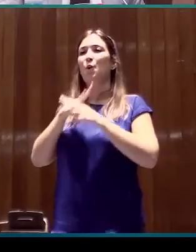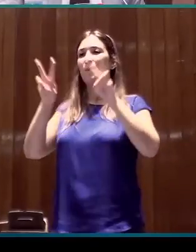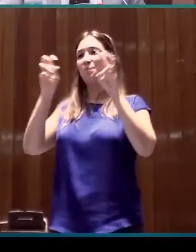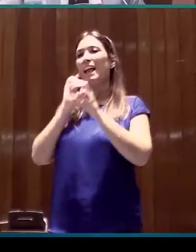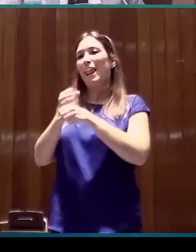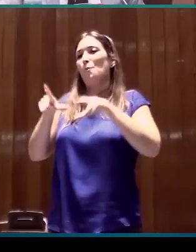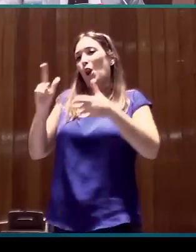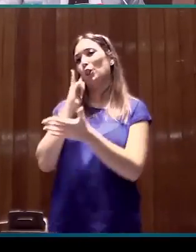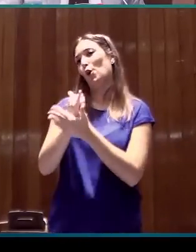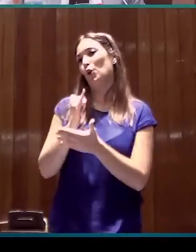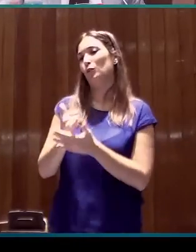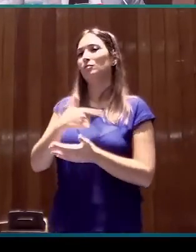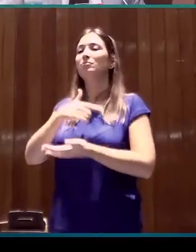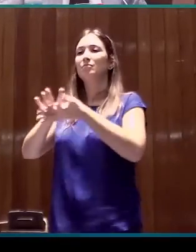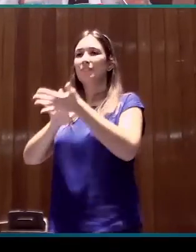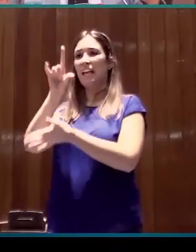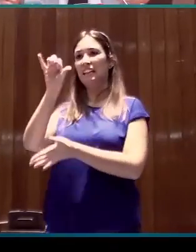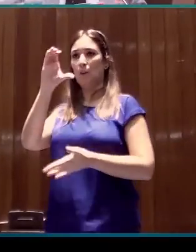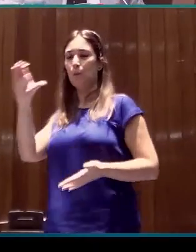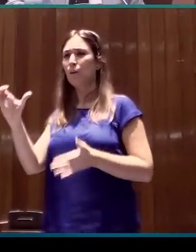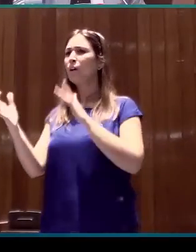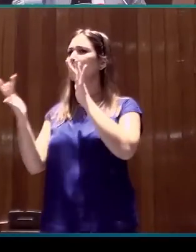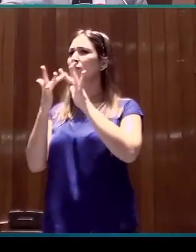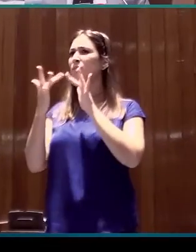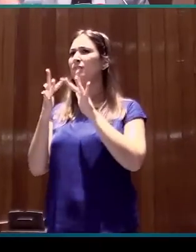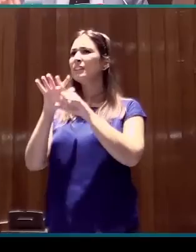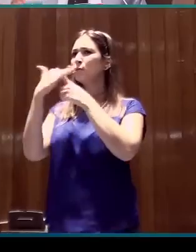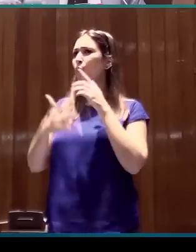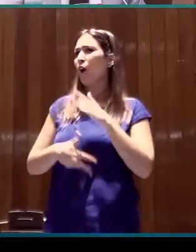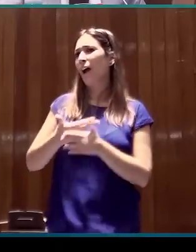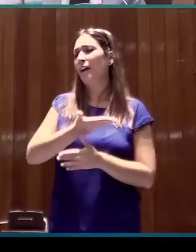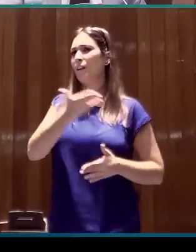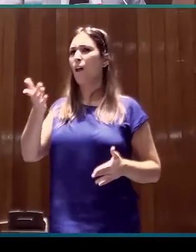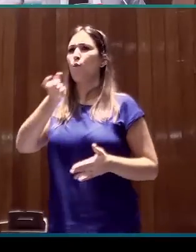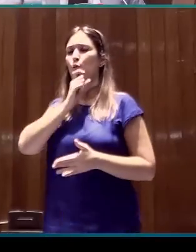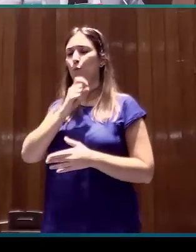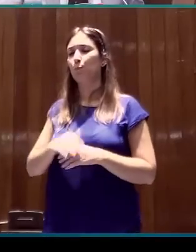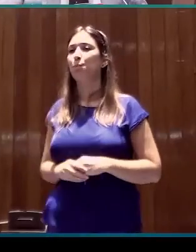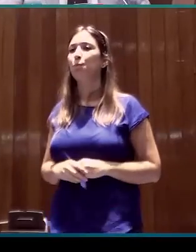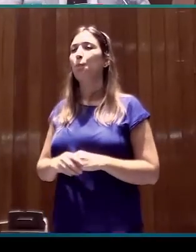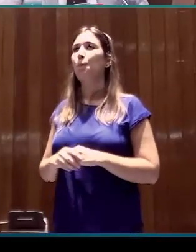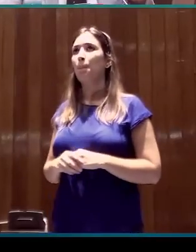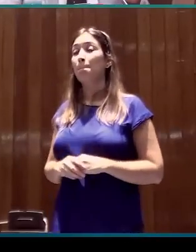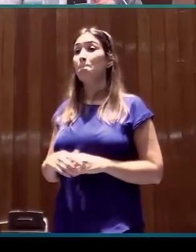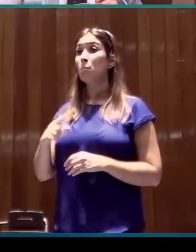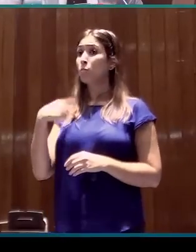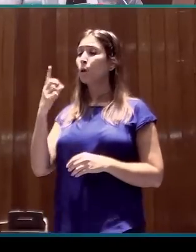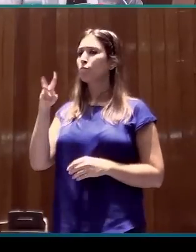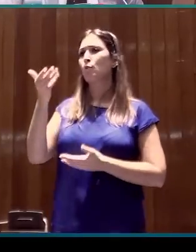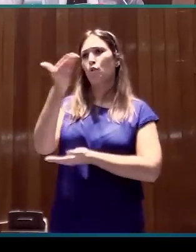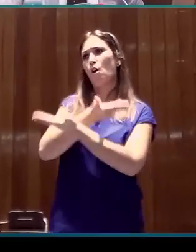Catalana y cómo nos relacionamos con el contexto general de normalización. En primer lugar, colaboramos